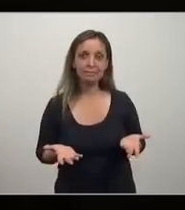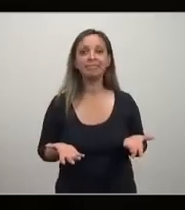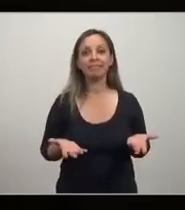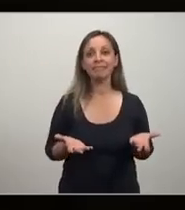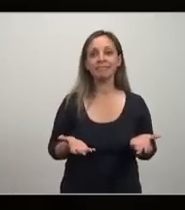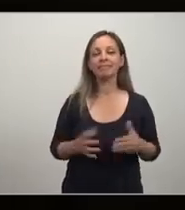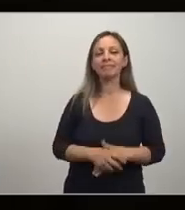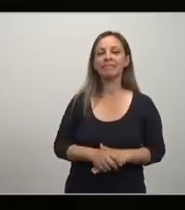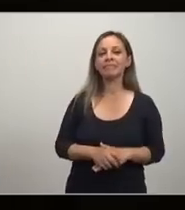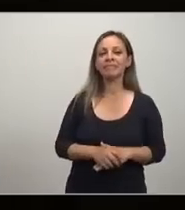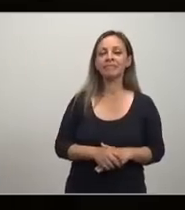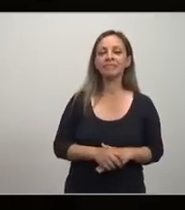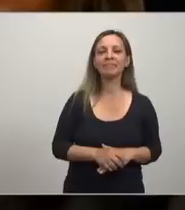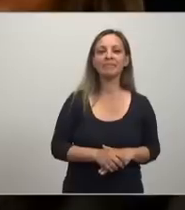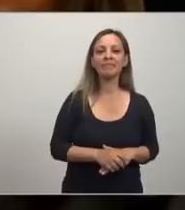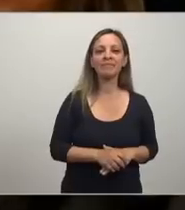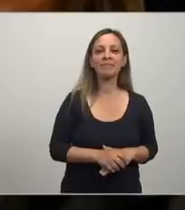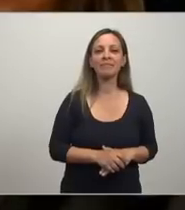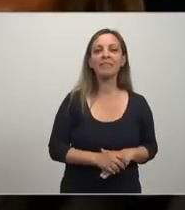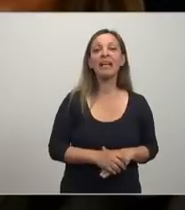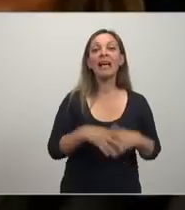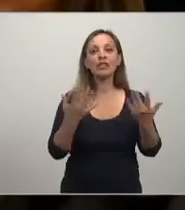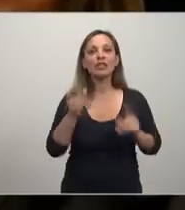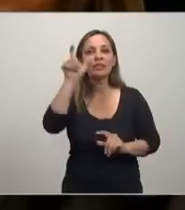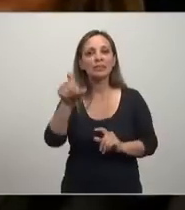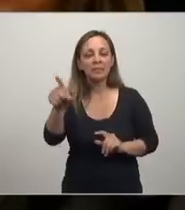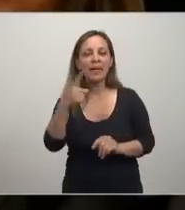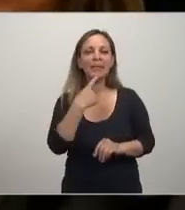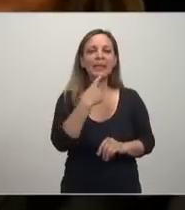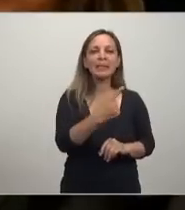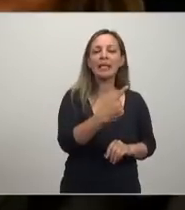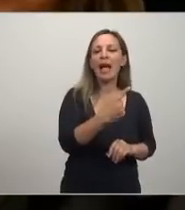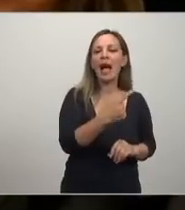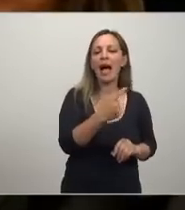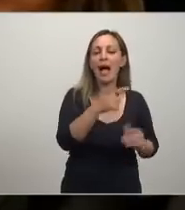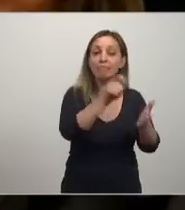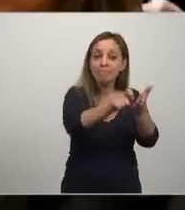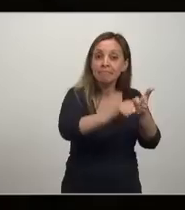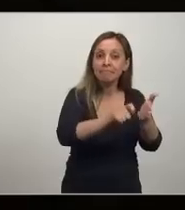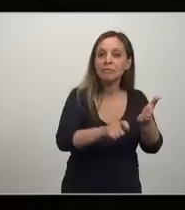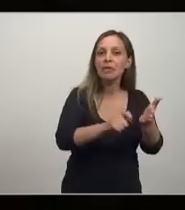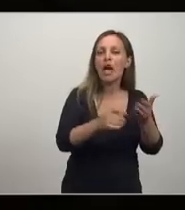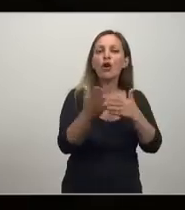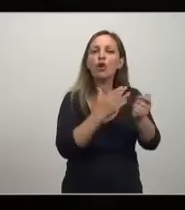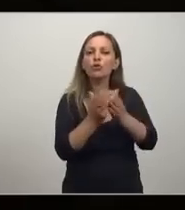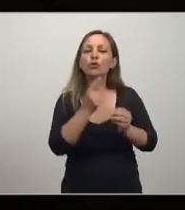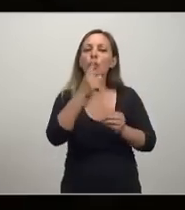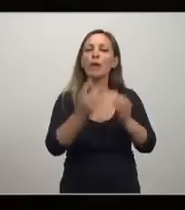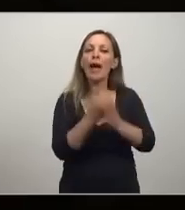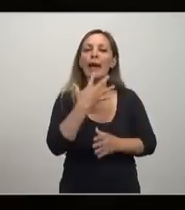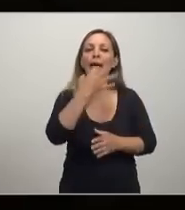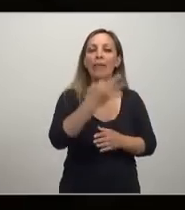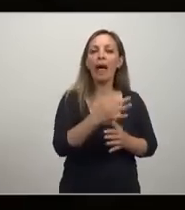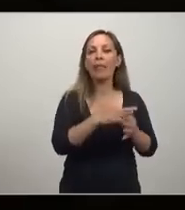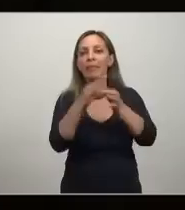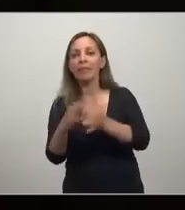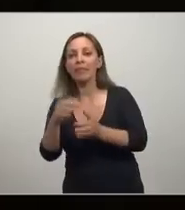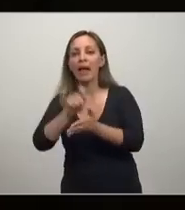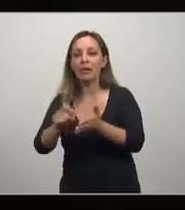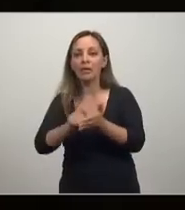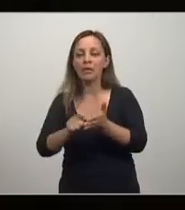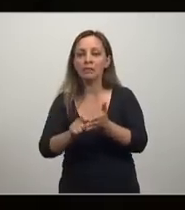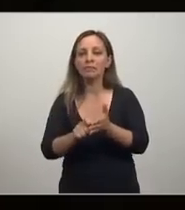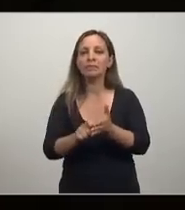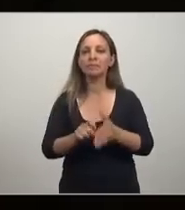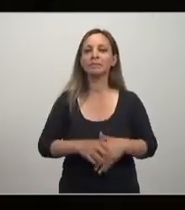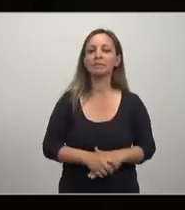descubren es pura ideología que no responde a la realidad y para legitimarla se construye una realidad que responda a la supuesta teoría y aquello le